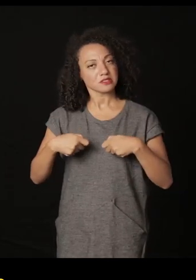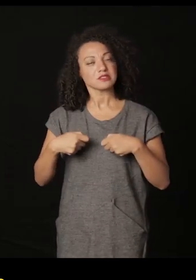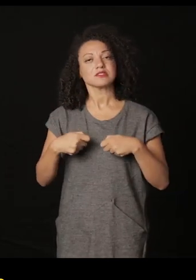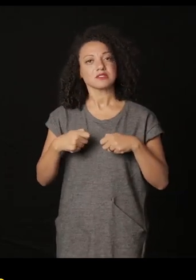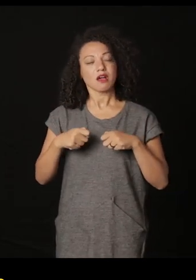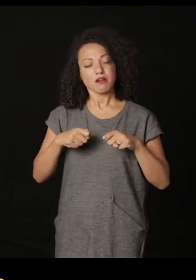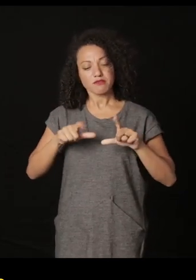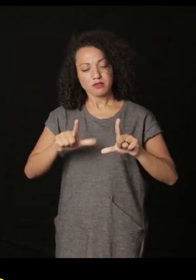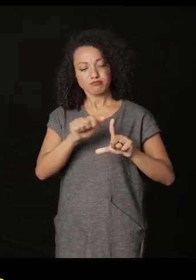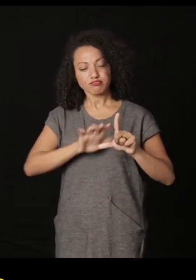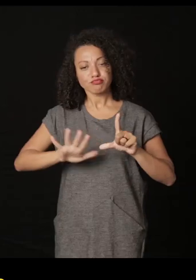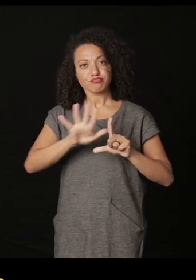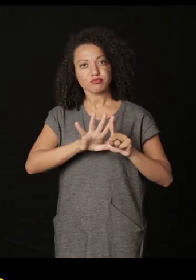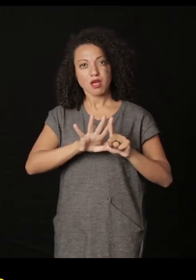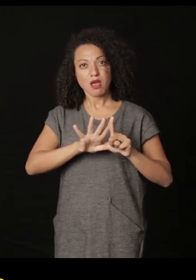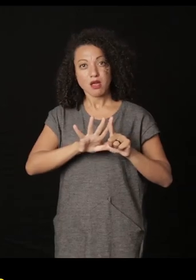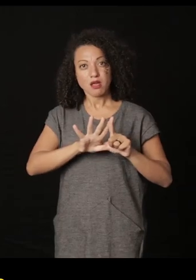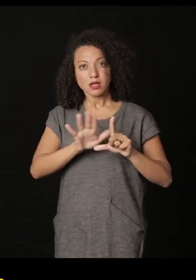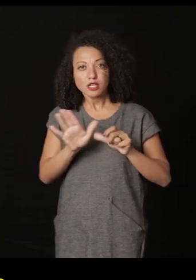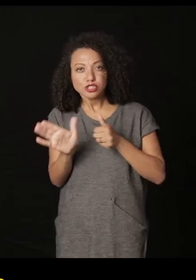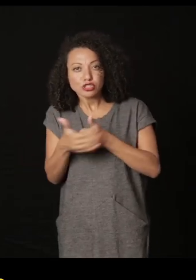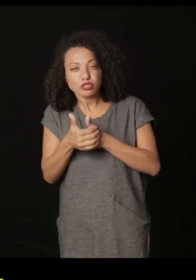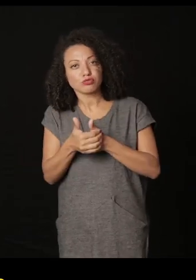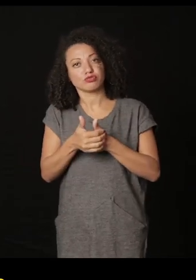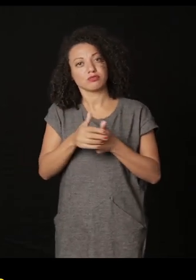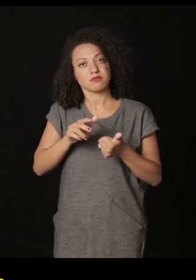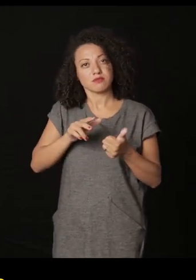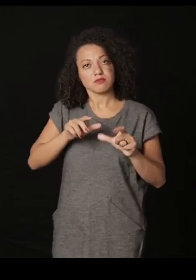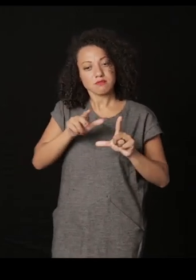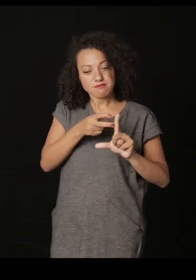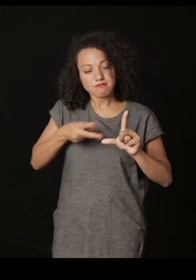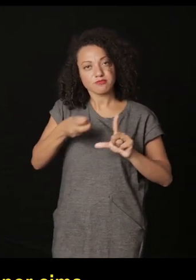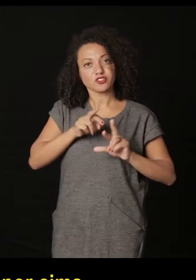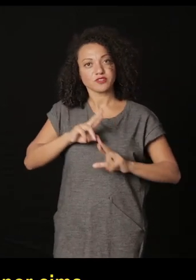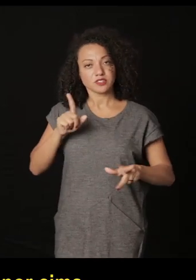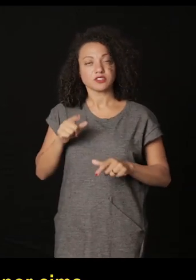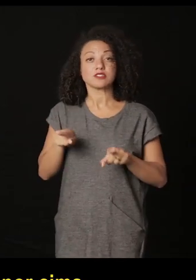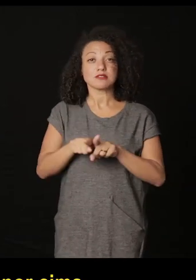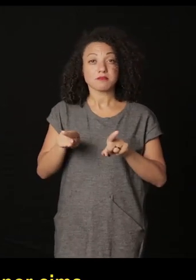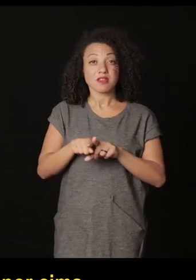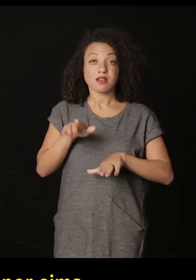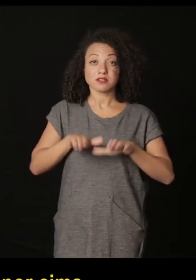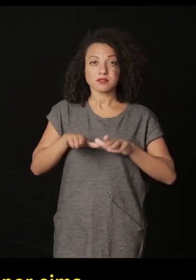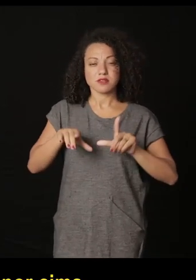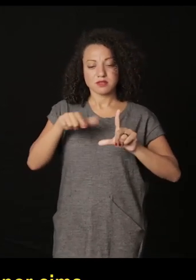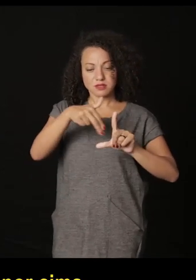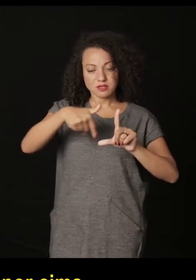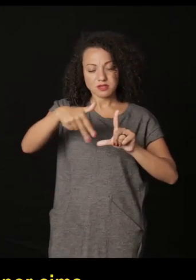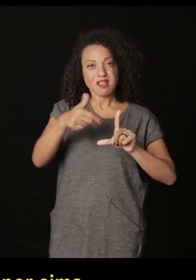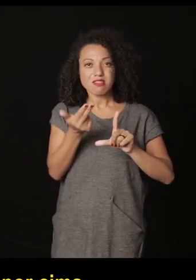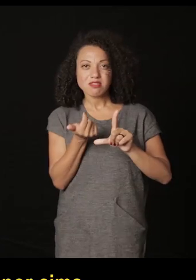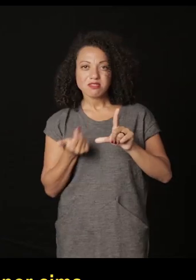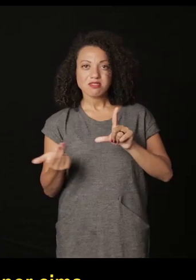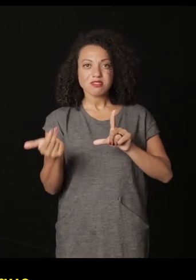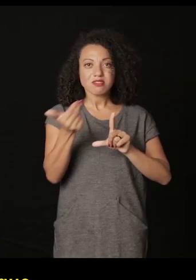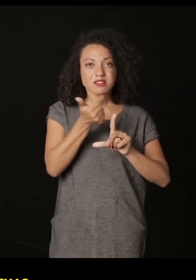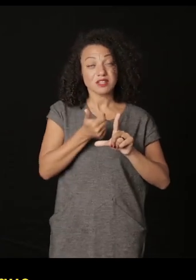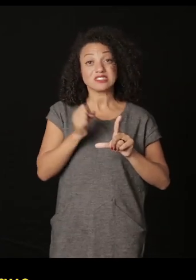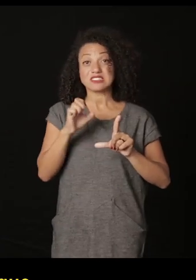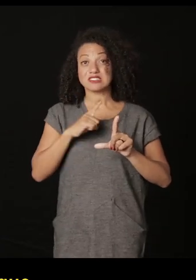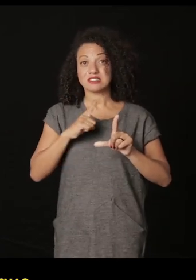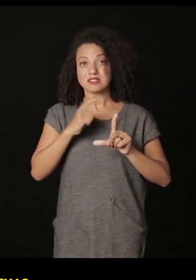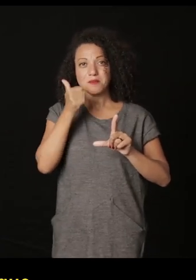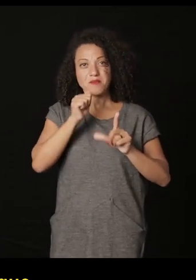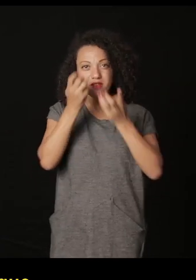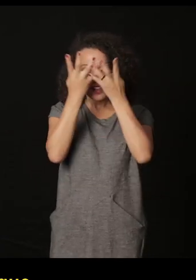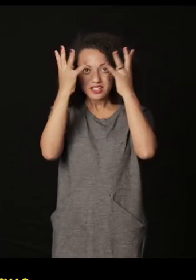tenía que borrar para reinterpretar esa leitura. También él diseñaba y pintaba encima de esas